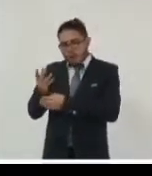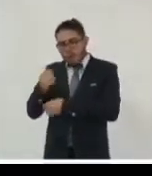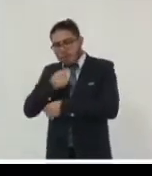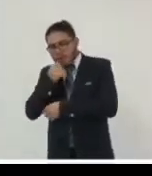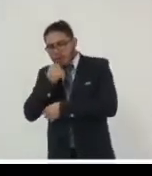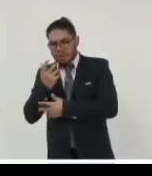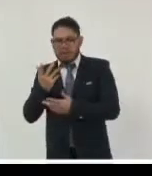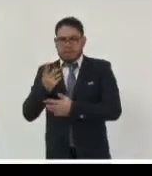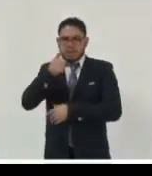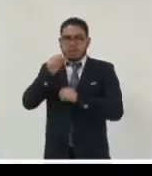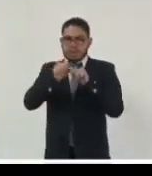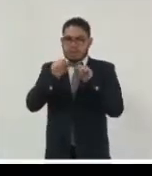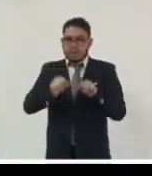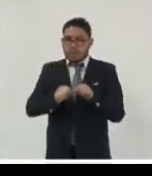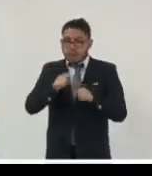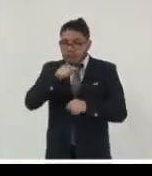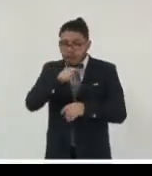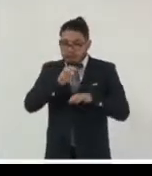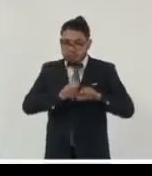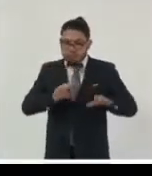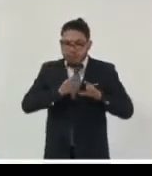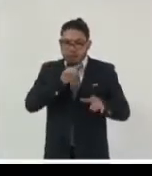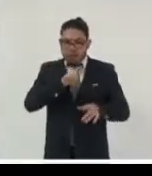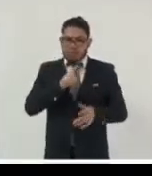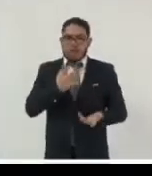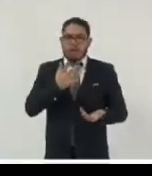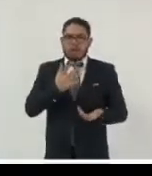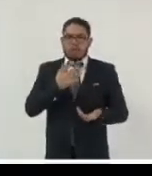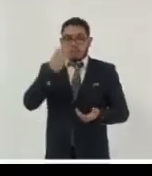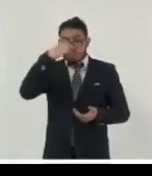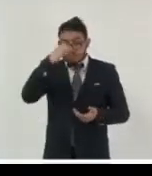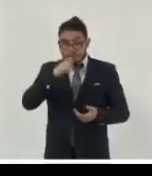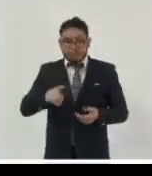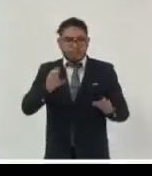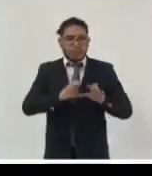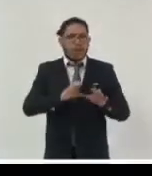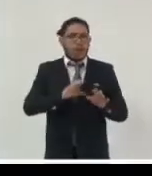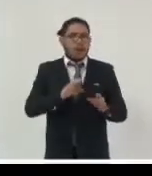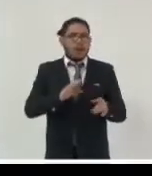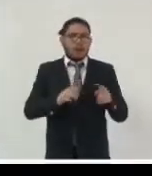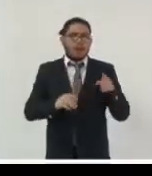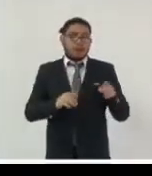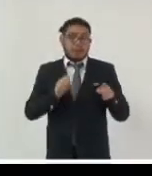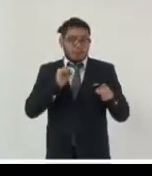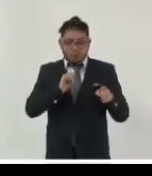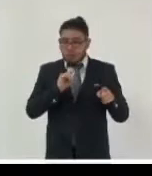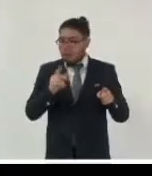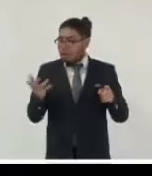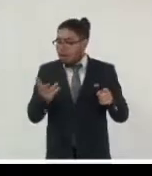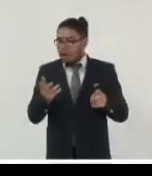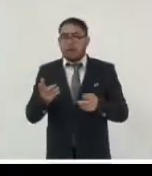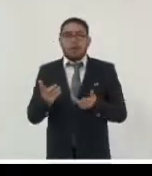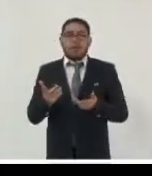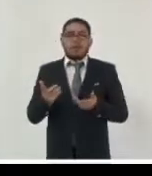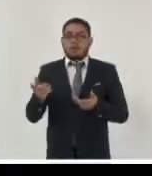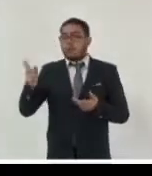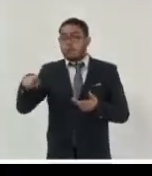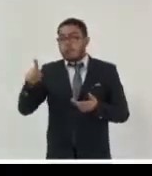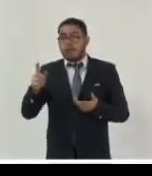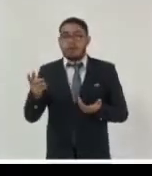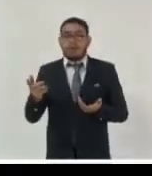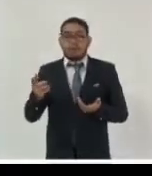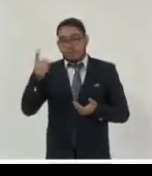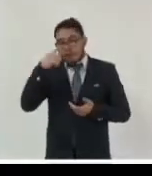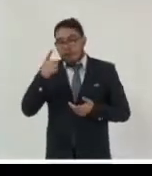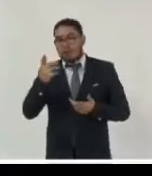para documentos en papel si lo hacen y se implementara para documentos electrónicos